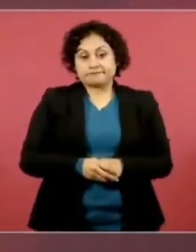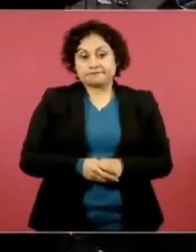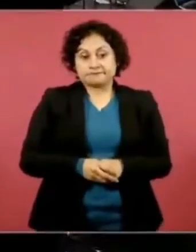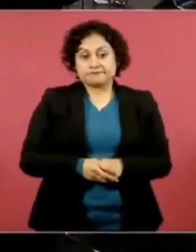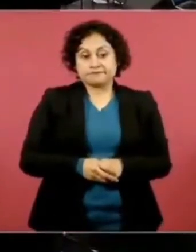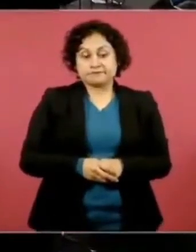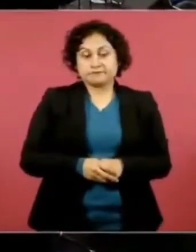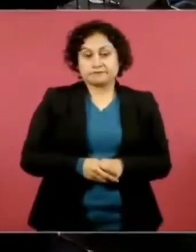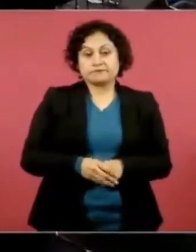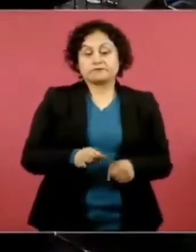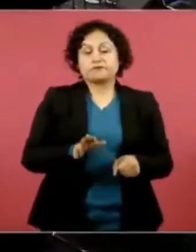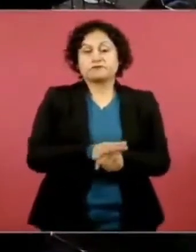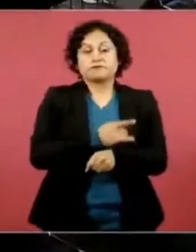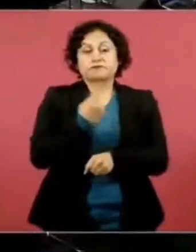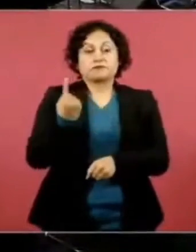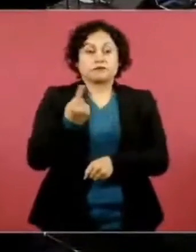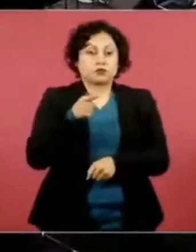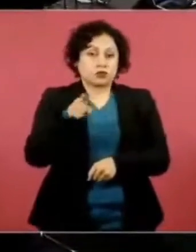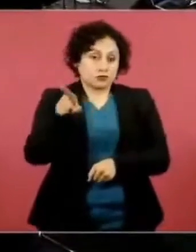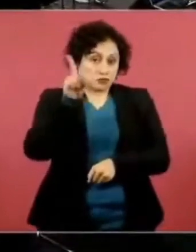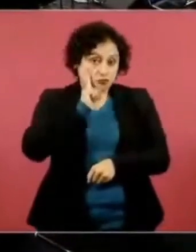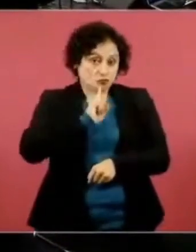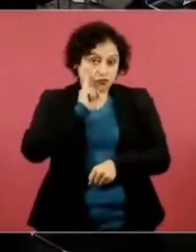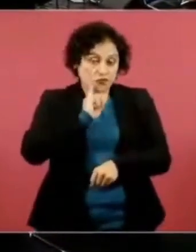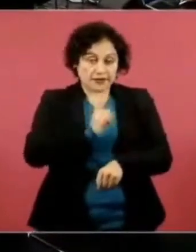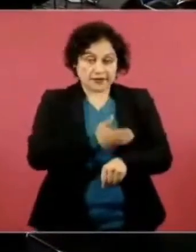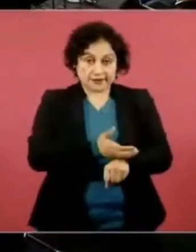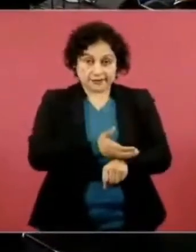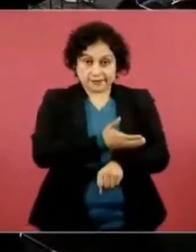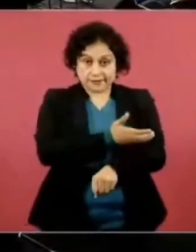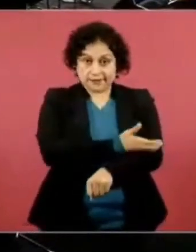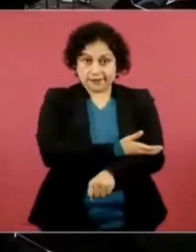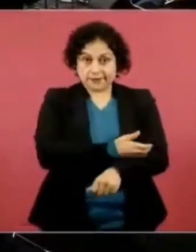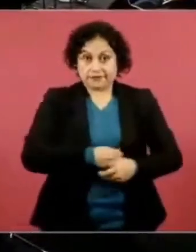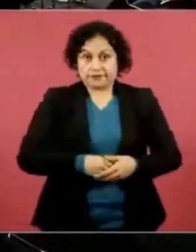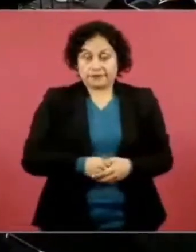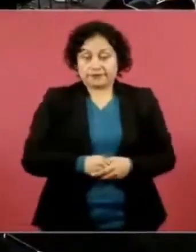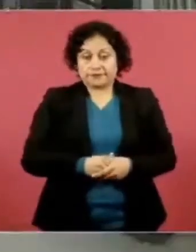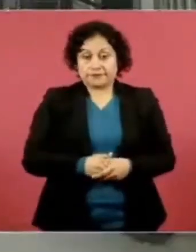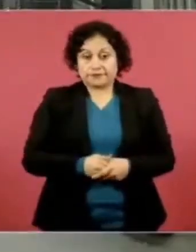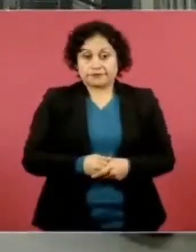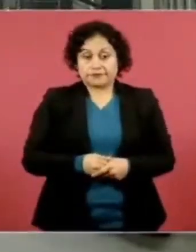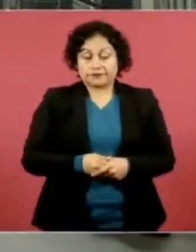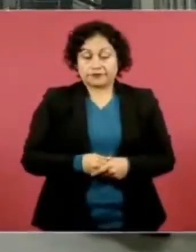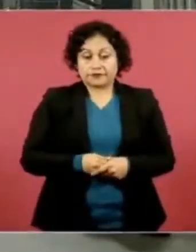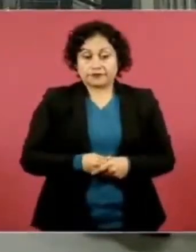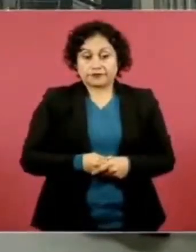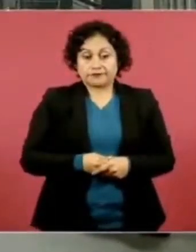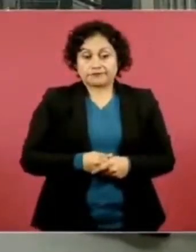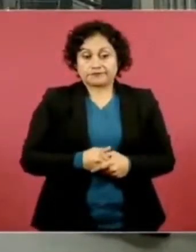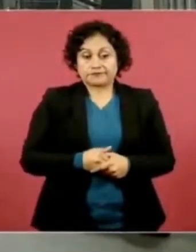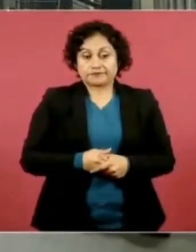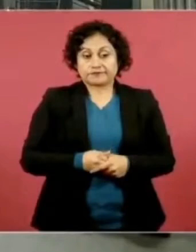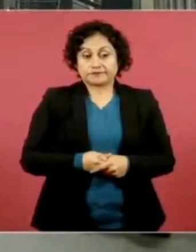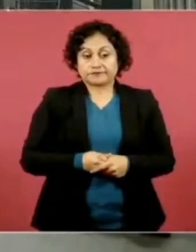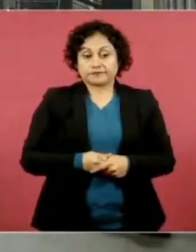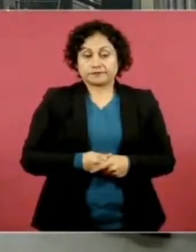compañera, yo como ando